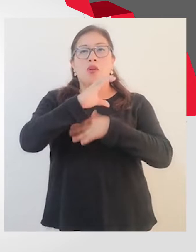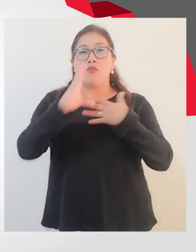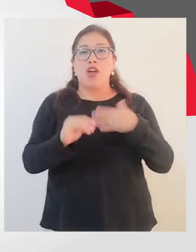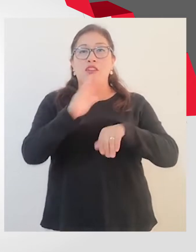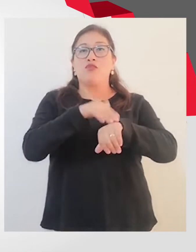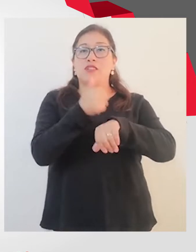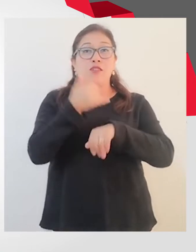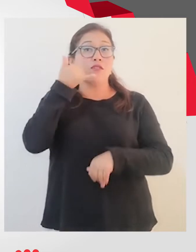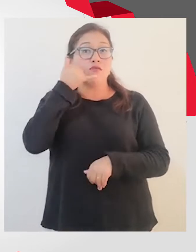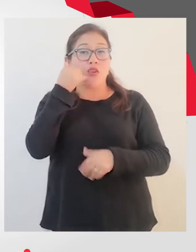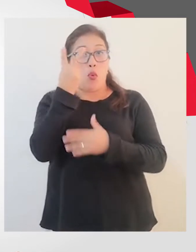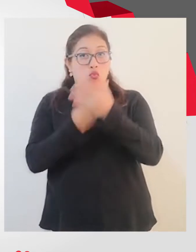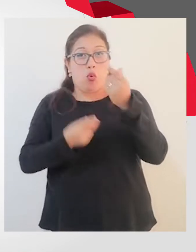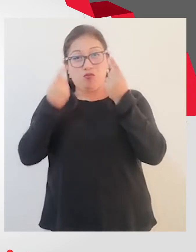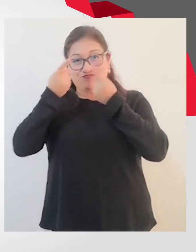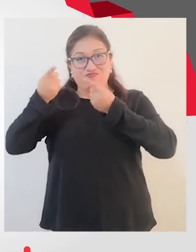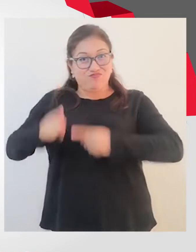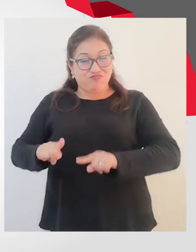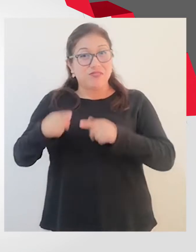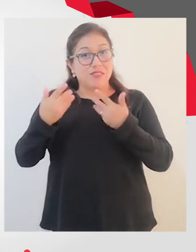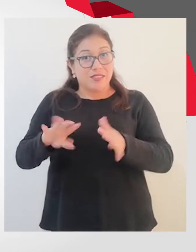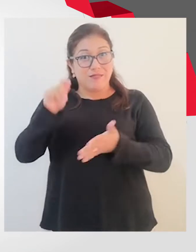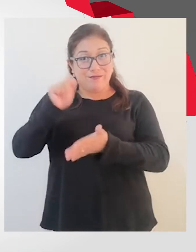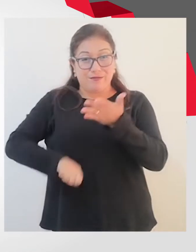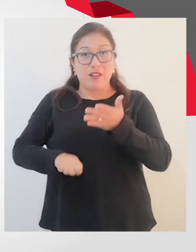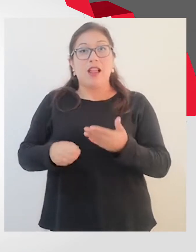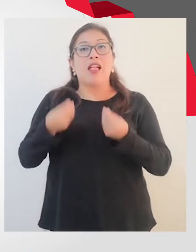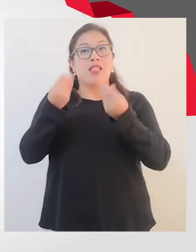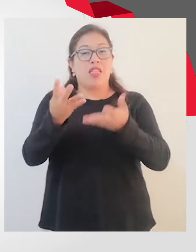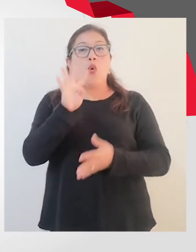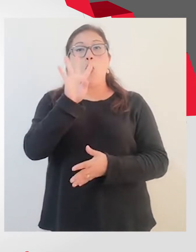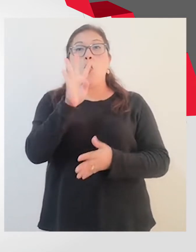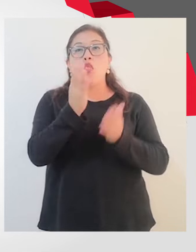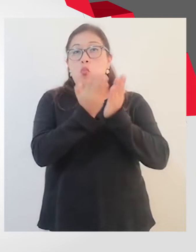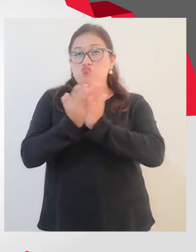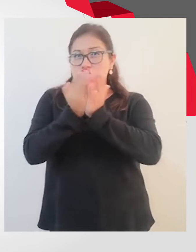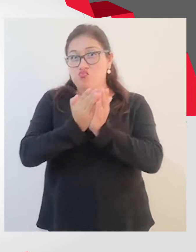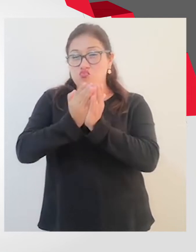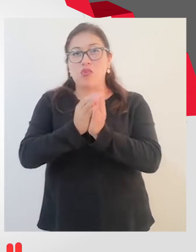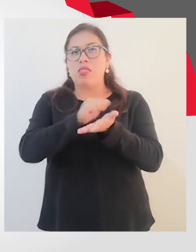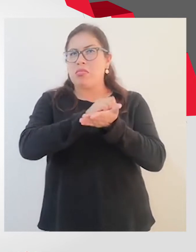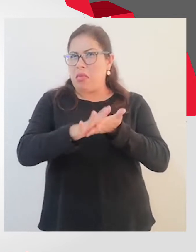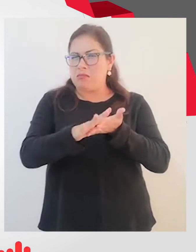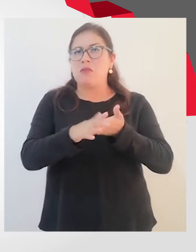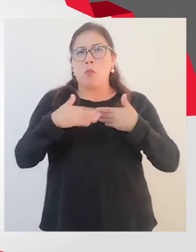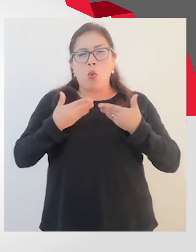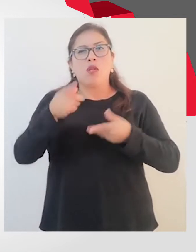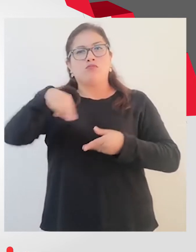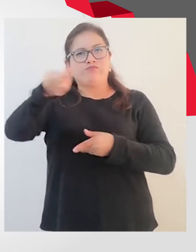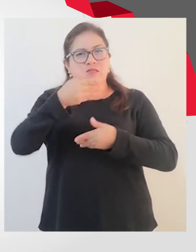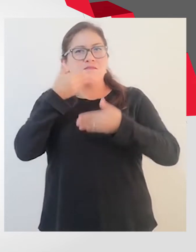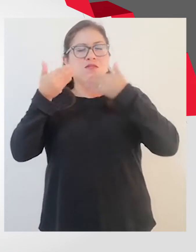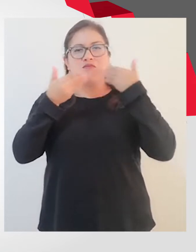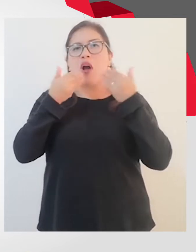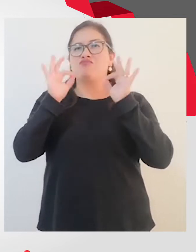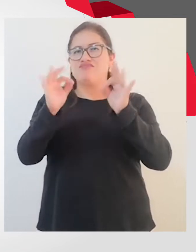Telefónica en el marco del convenio que tenemos ofrecen cuatro nuevos cursos gratuitos para mejorar las oportunidades de